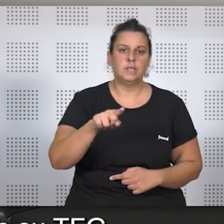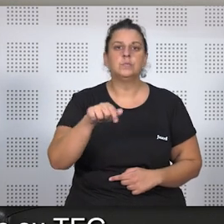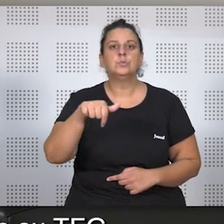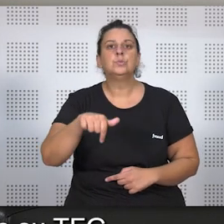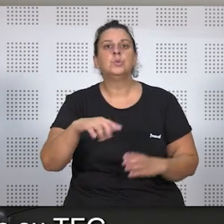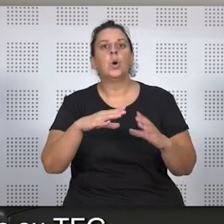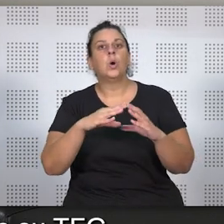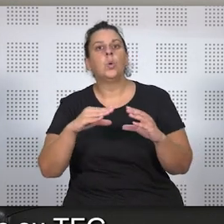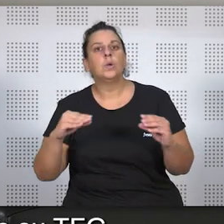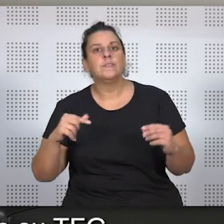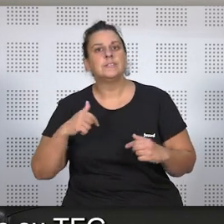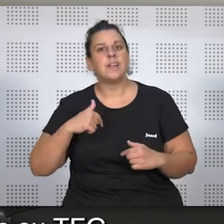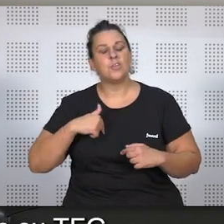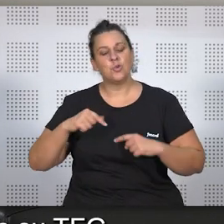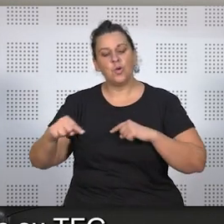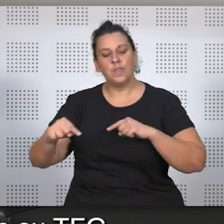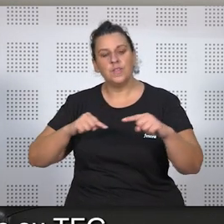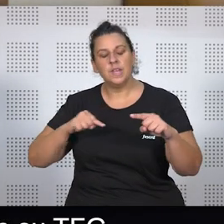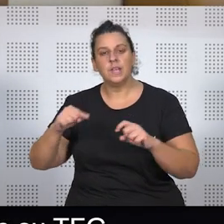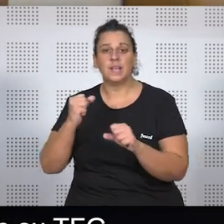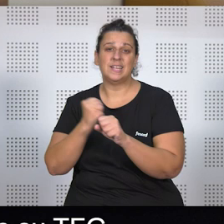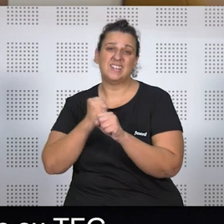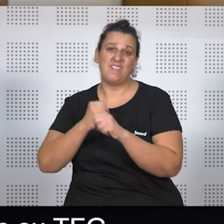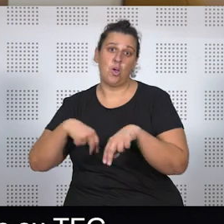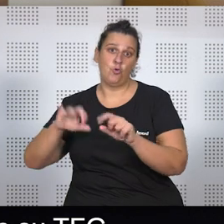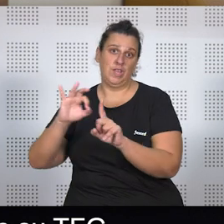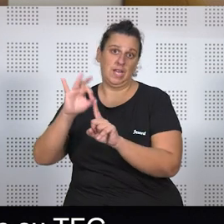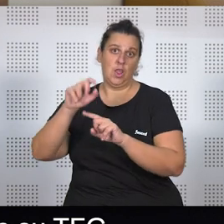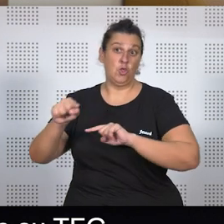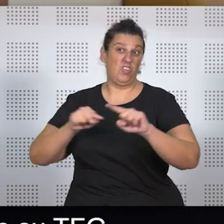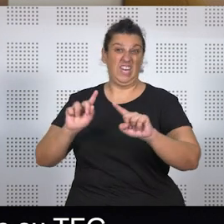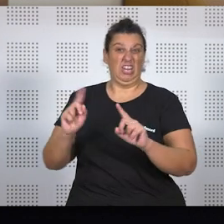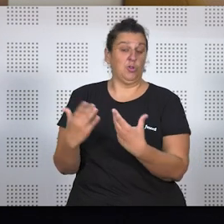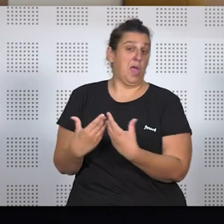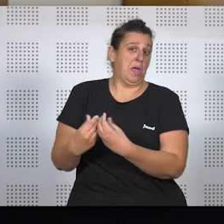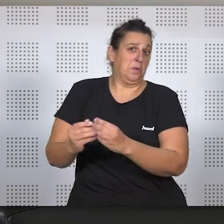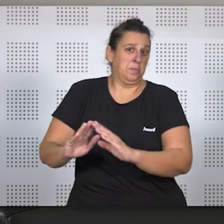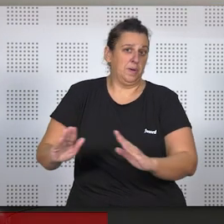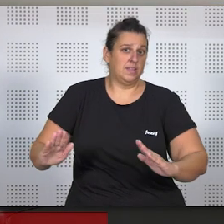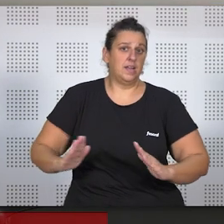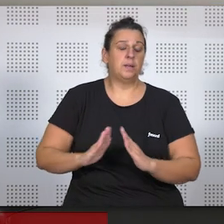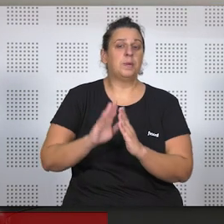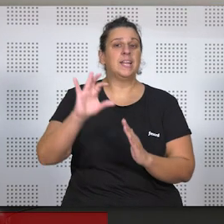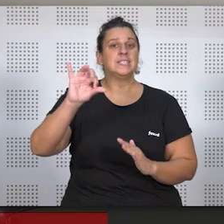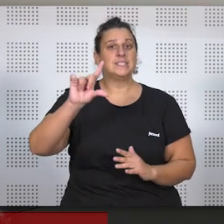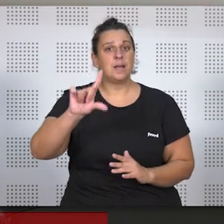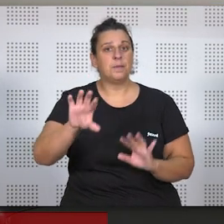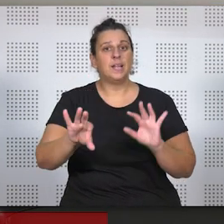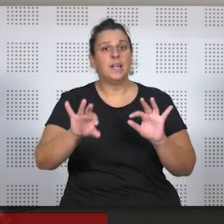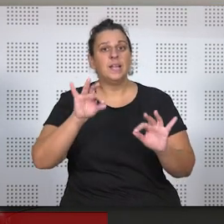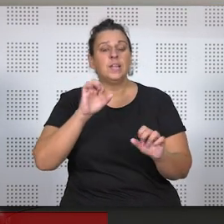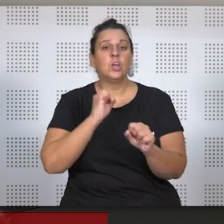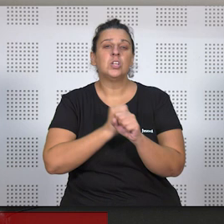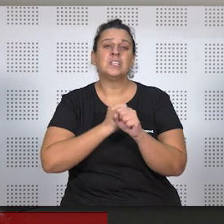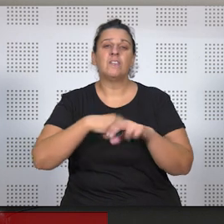privilegio de dirigir la realización de su TFG, más que dirigir, casi que acompañar. María Isabel optó por realizar su